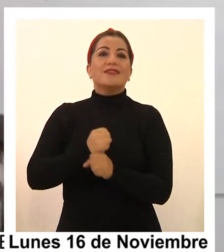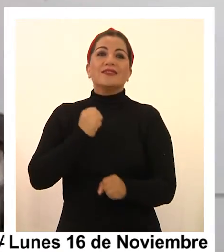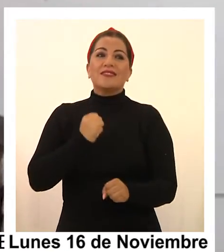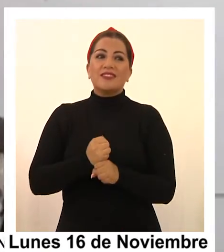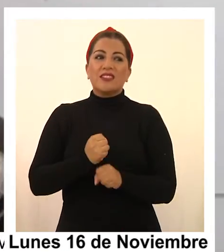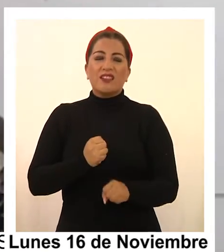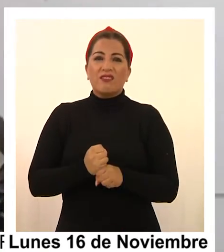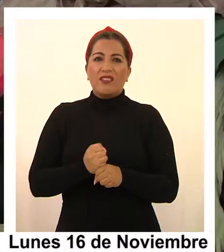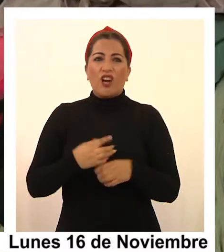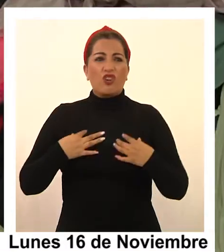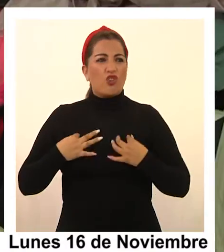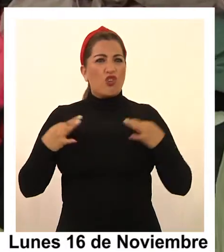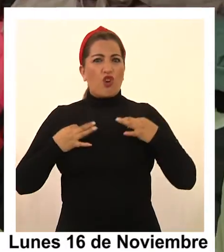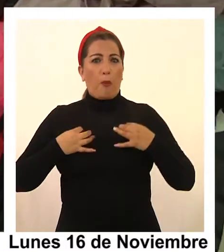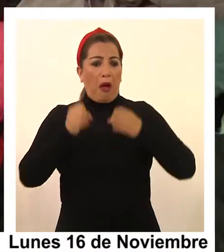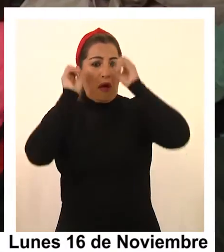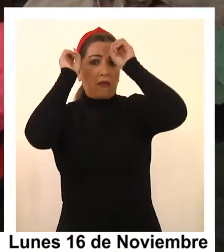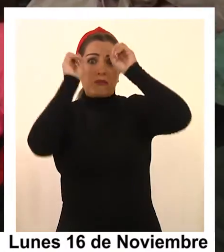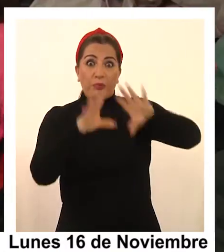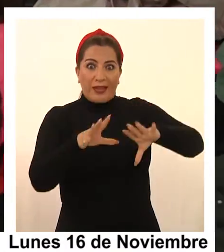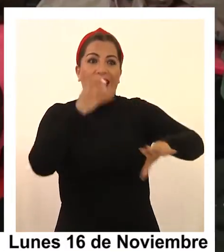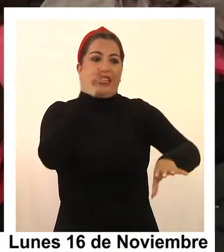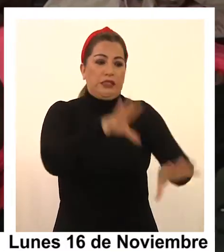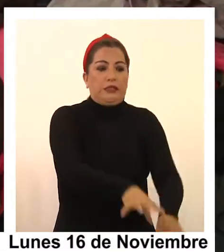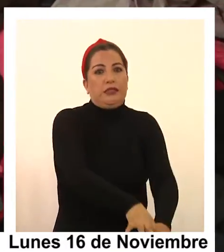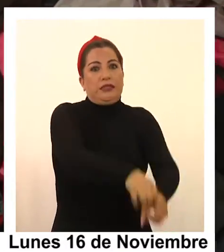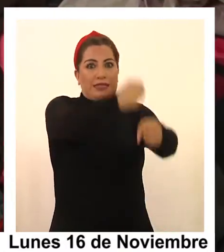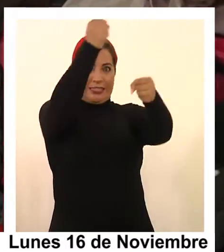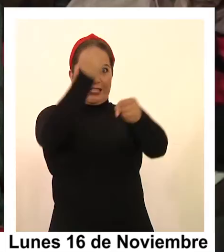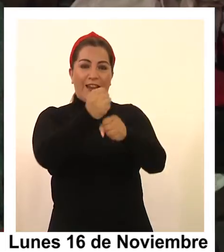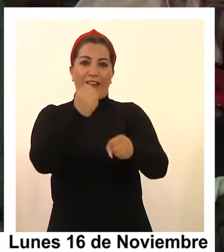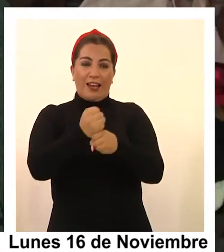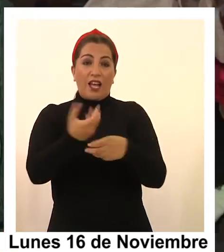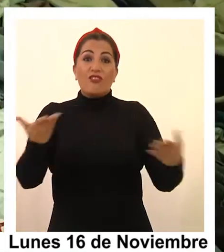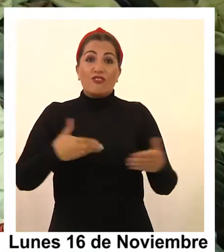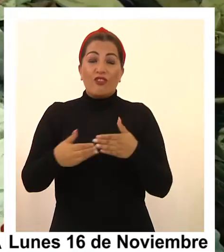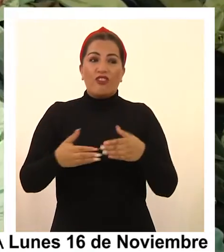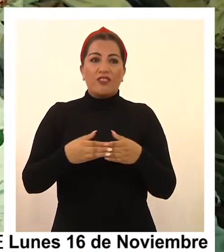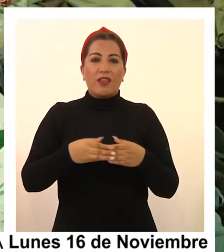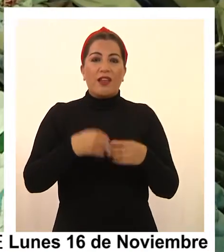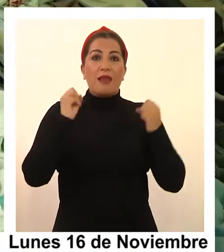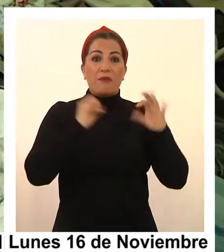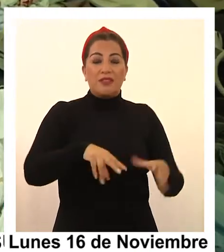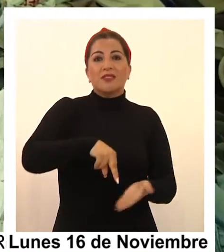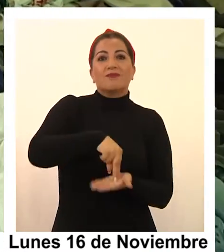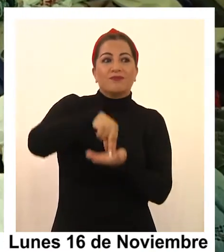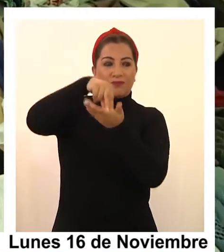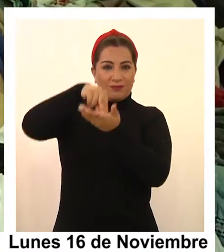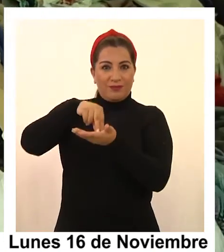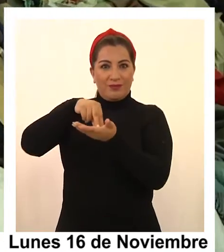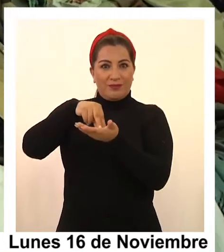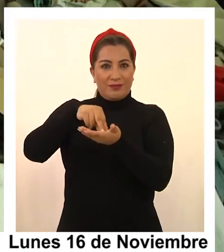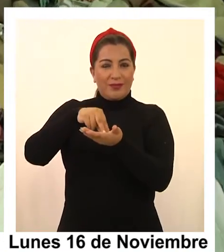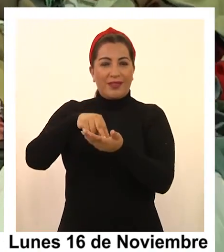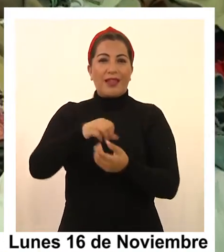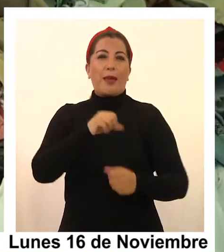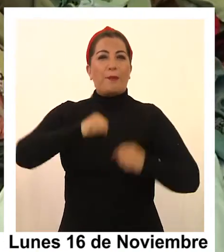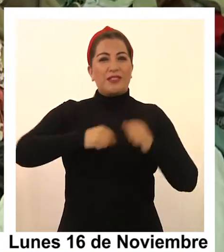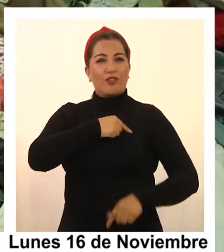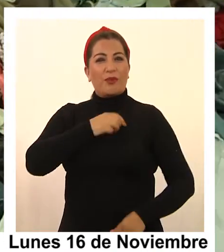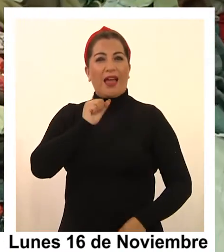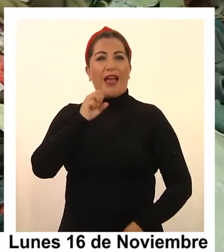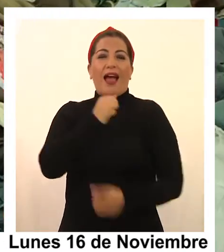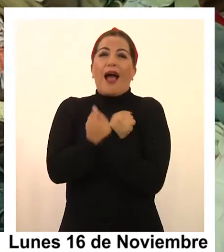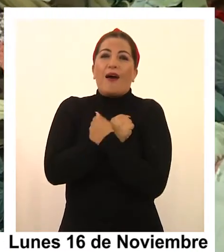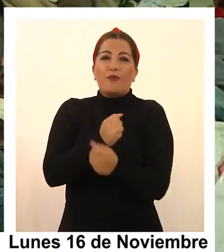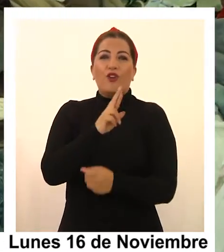actualmente está dedicada al trabajo con residuos textiles que se generan en la zona franca de Iquique, en su empresa